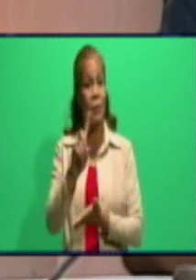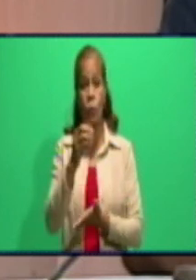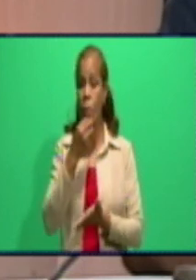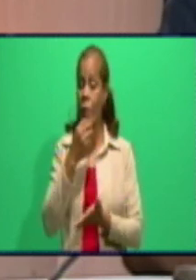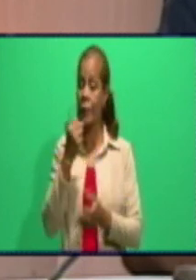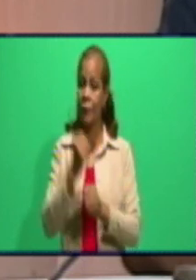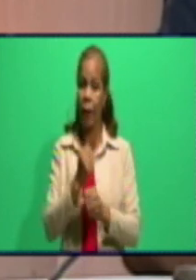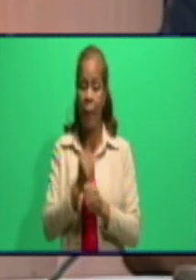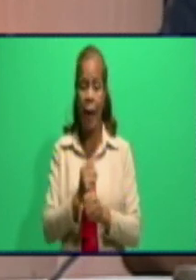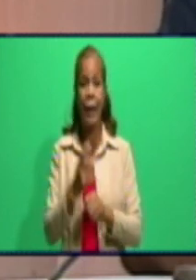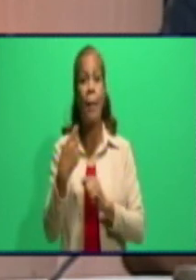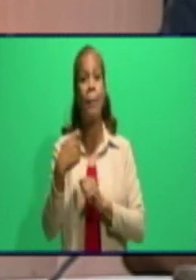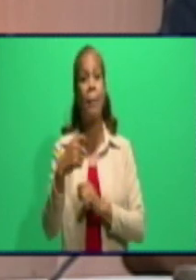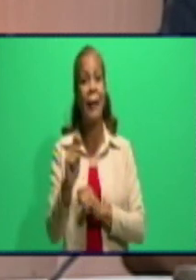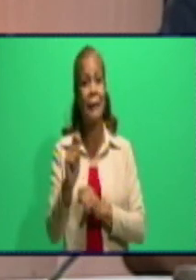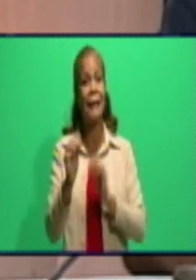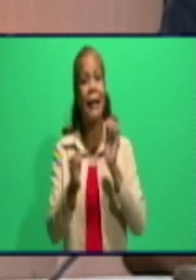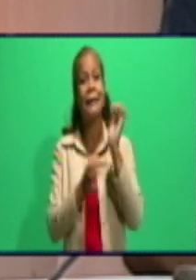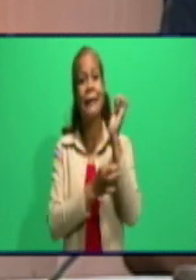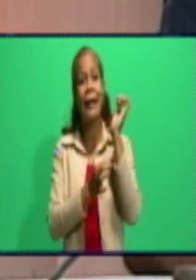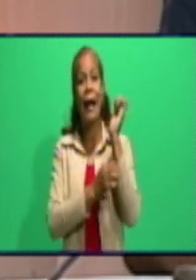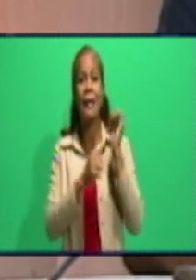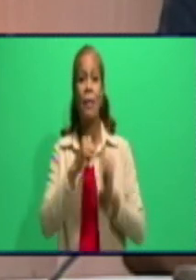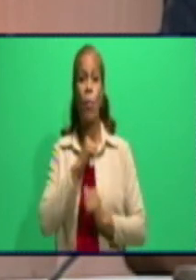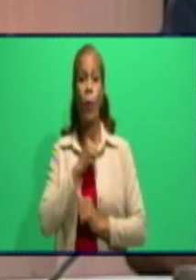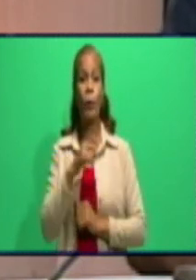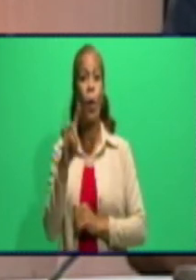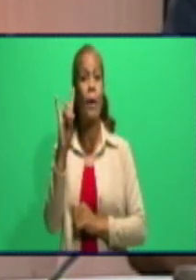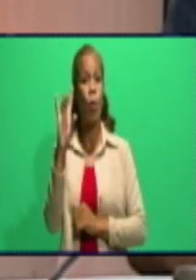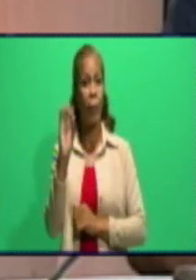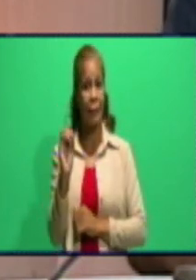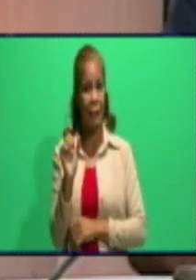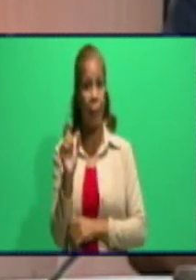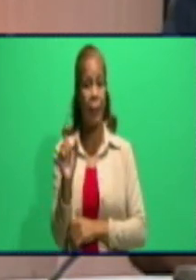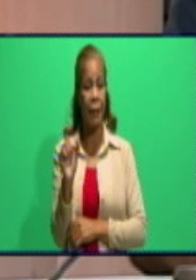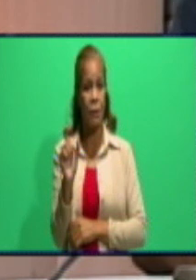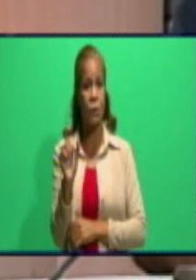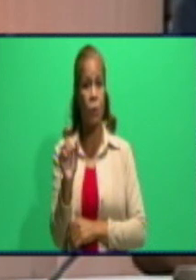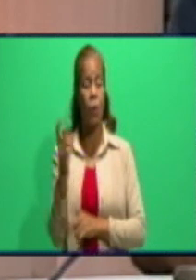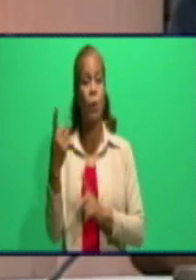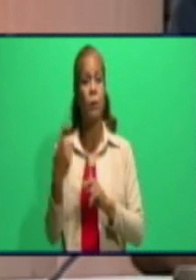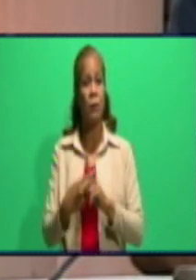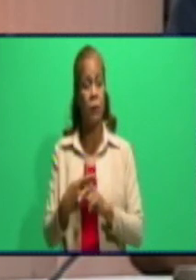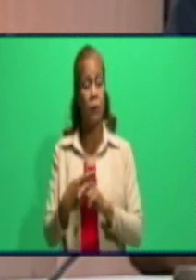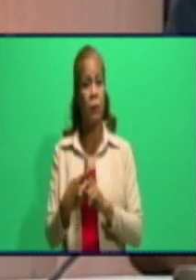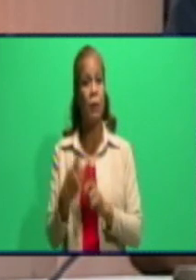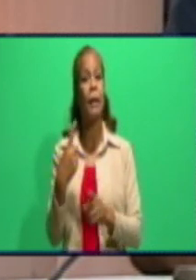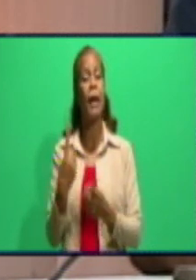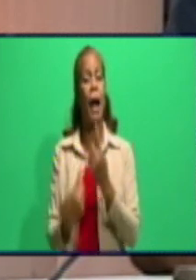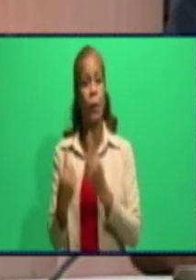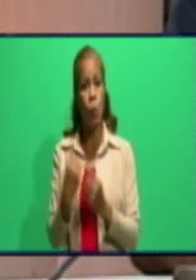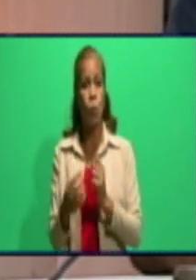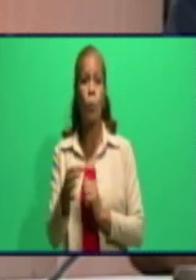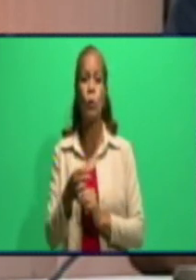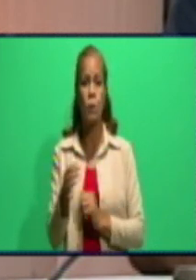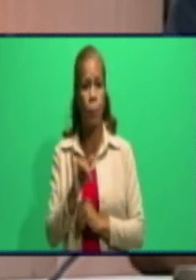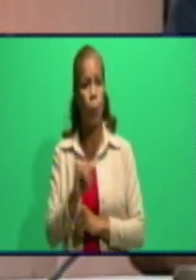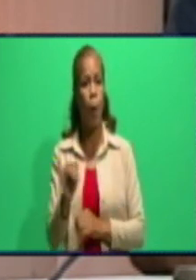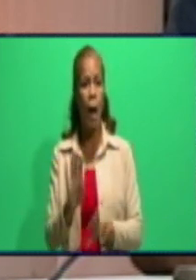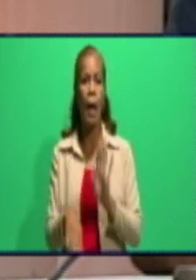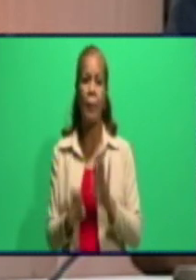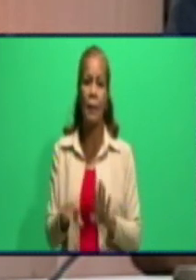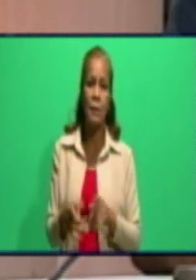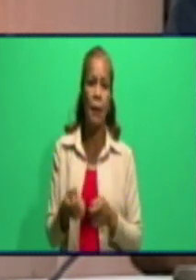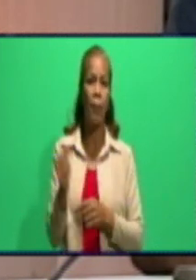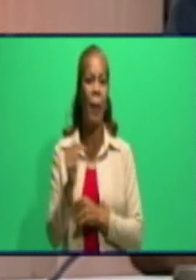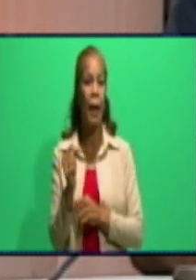cerdo a 90 pesos. Hay que decir que en algunos municipios es más, otros menos, pero hay una cantidad importante de venta